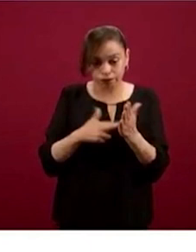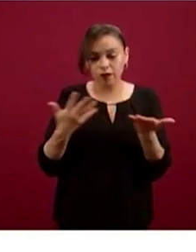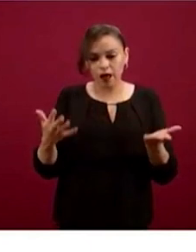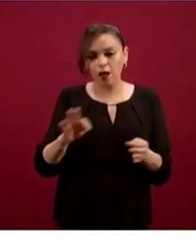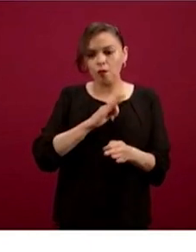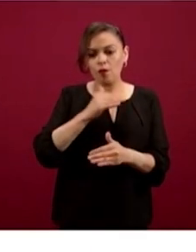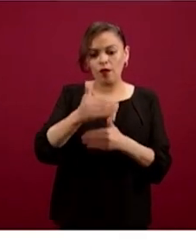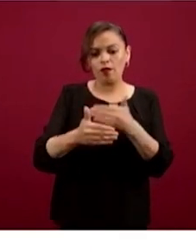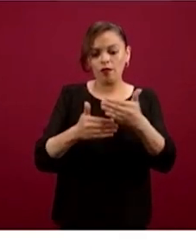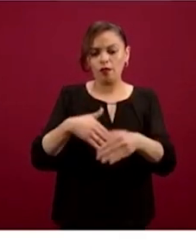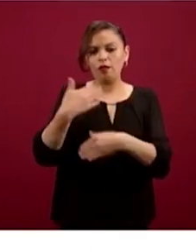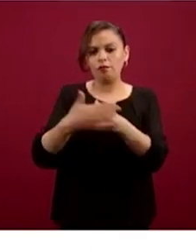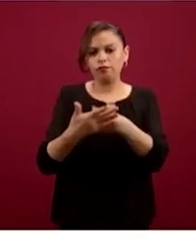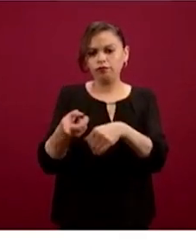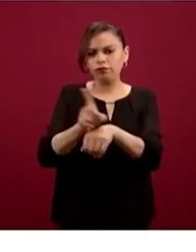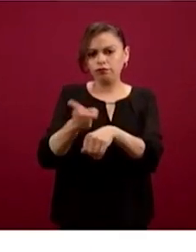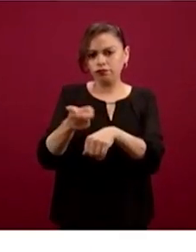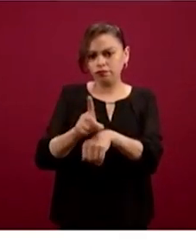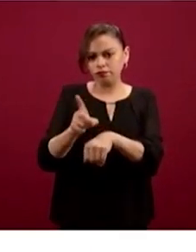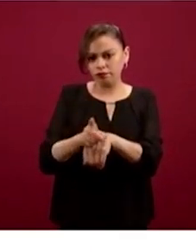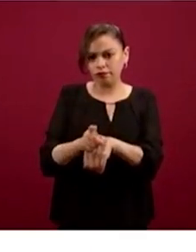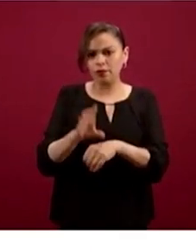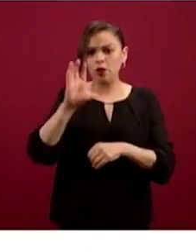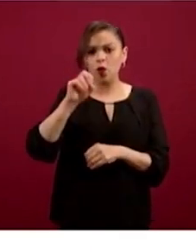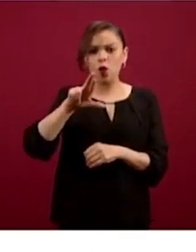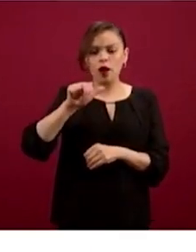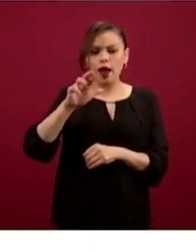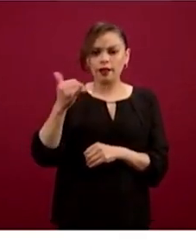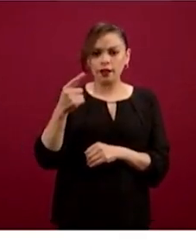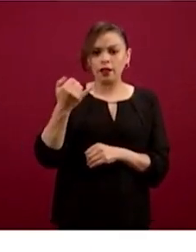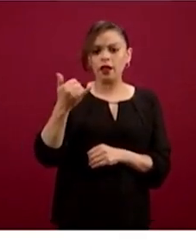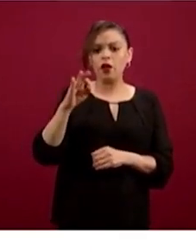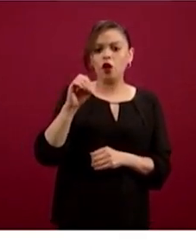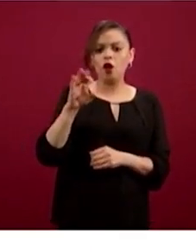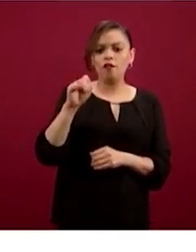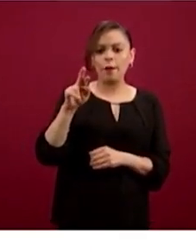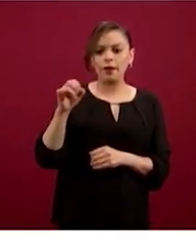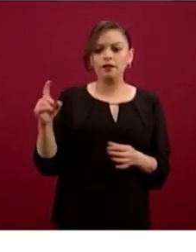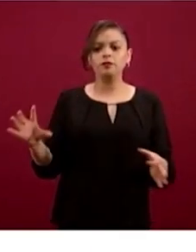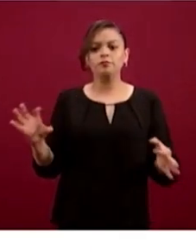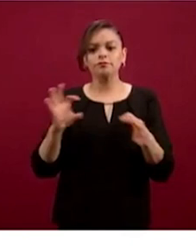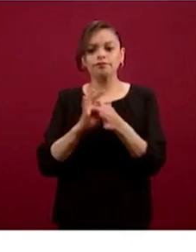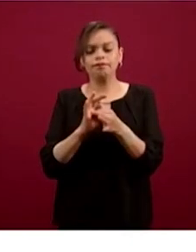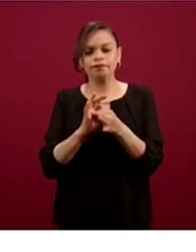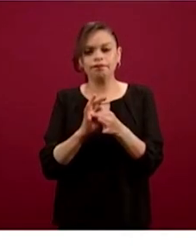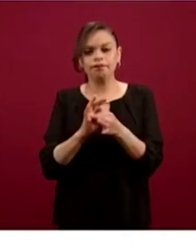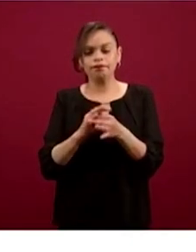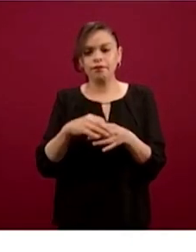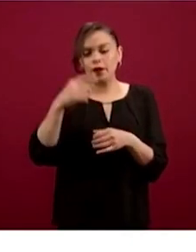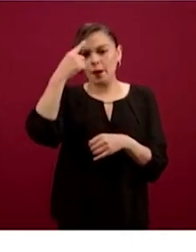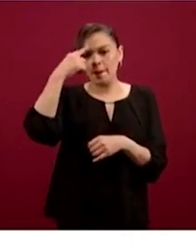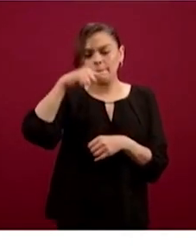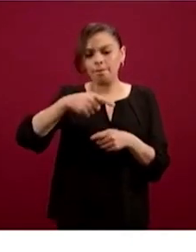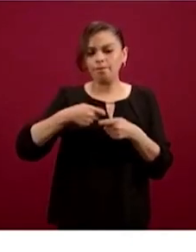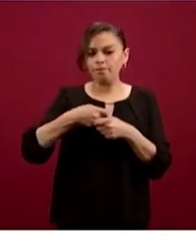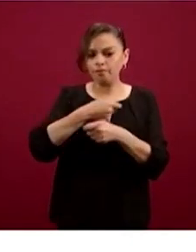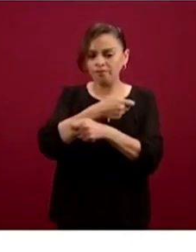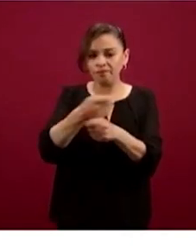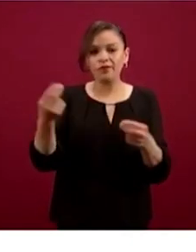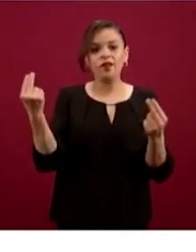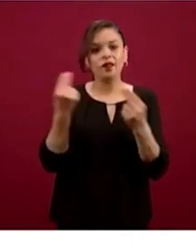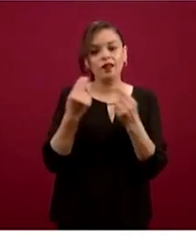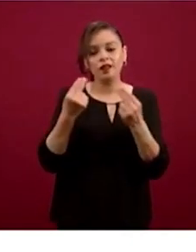ACIT y COFEPRIS, va a sacar una serie de restricciones y